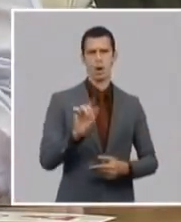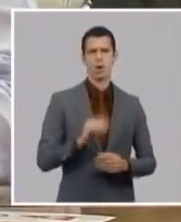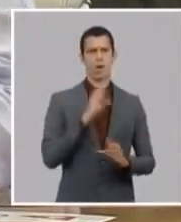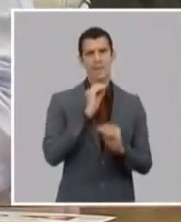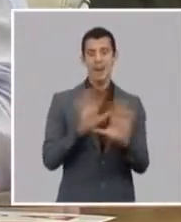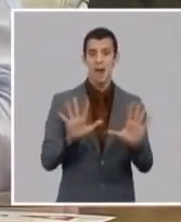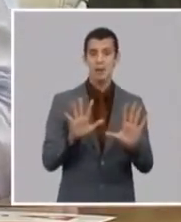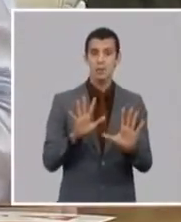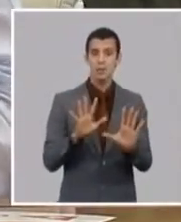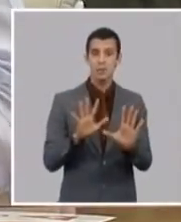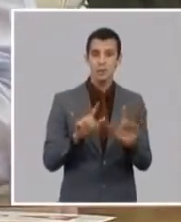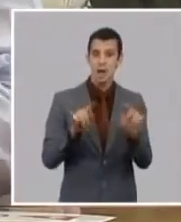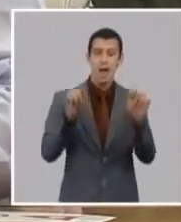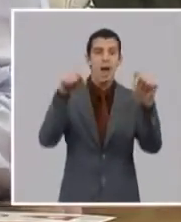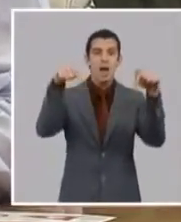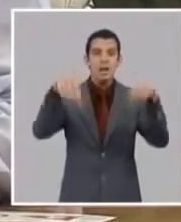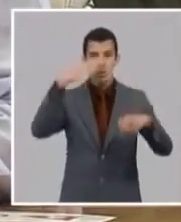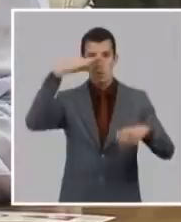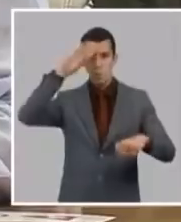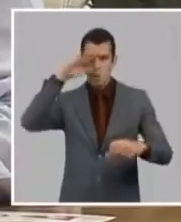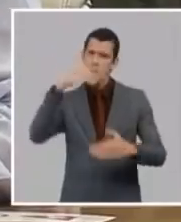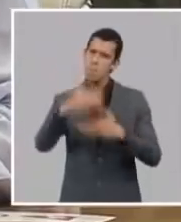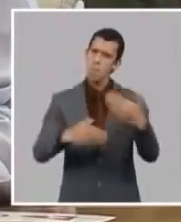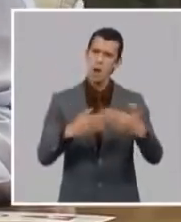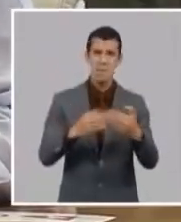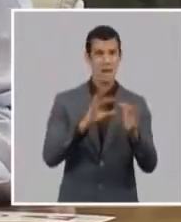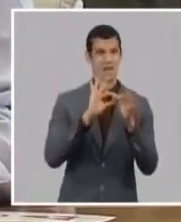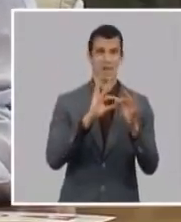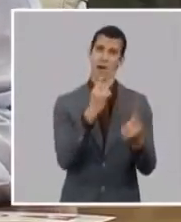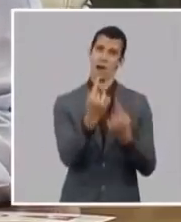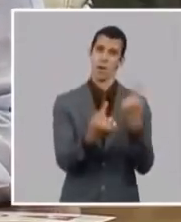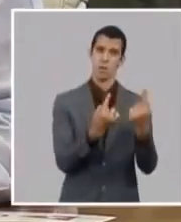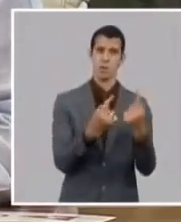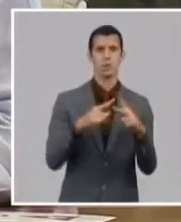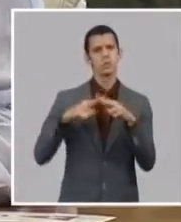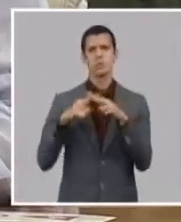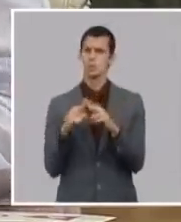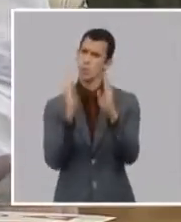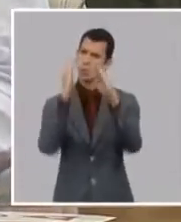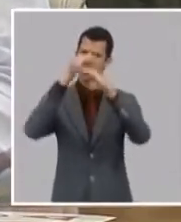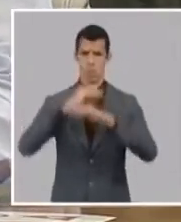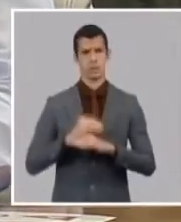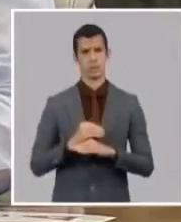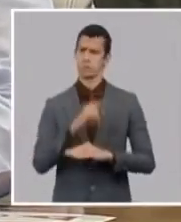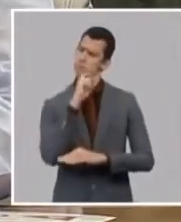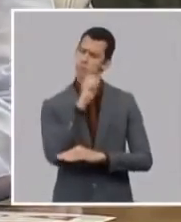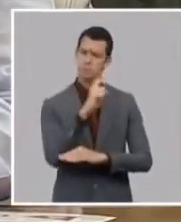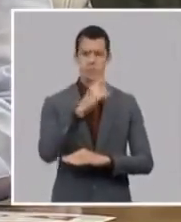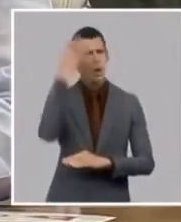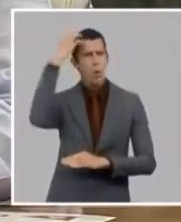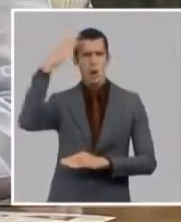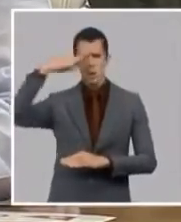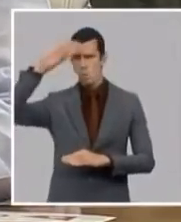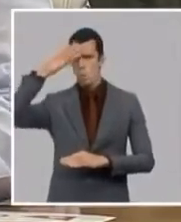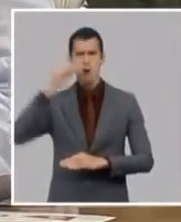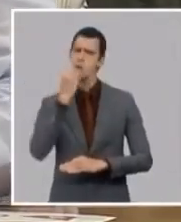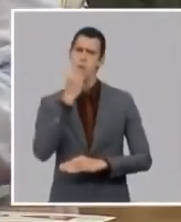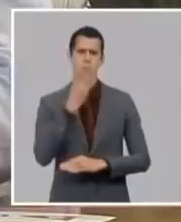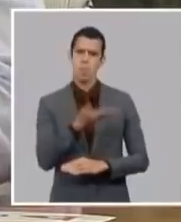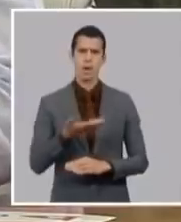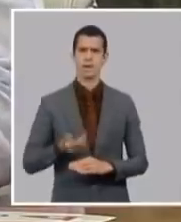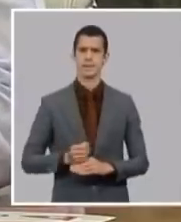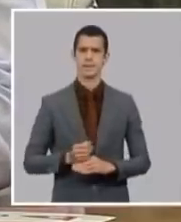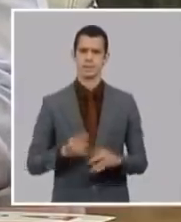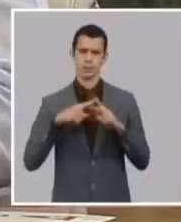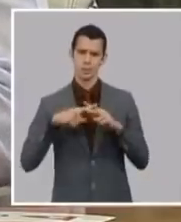de resolverlo pero vamos a ver qué podemos hacer pero además tu problema no es que yo quiera molestarte yo no te lo quiera resolver tu problema está dado por esto por esto por esto